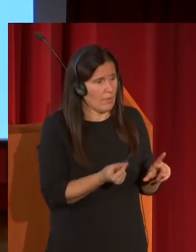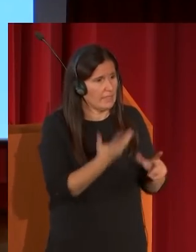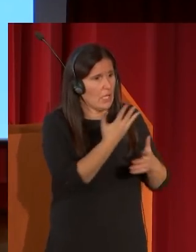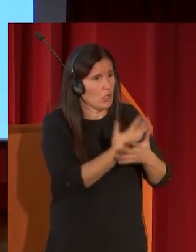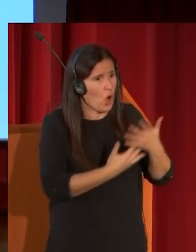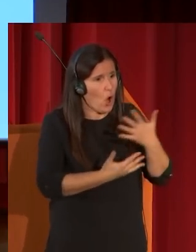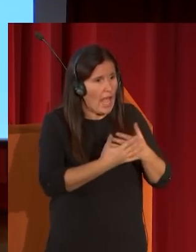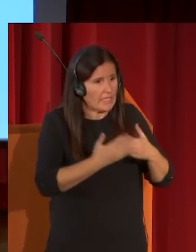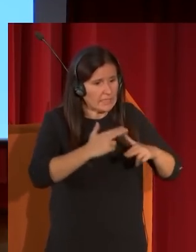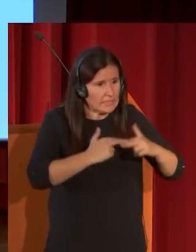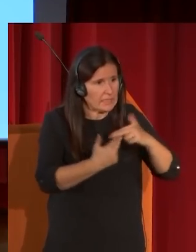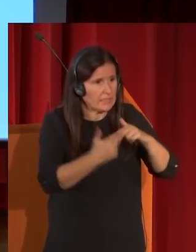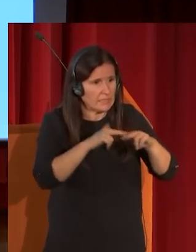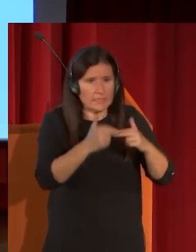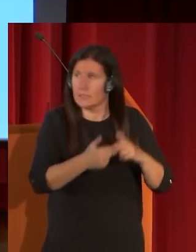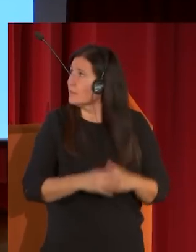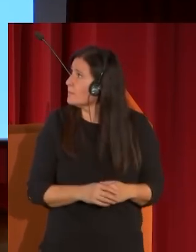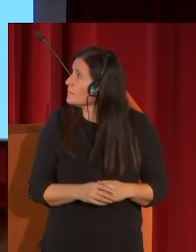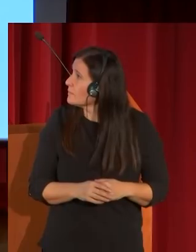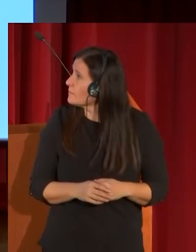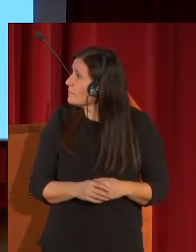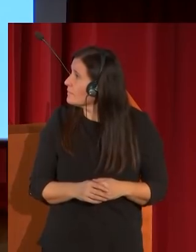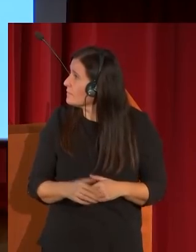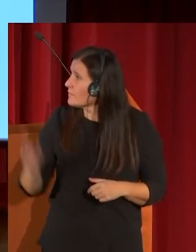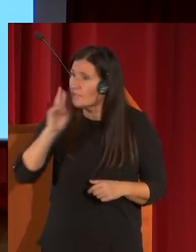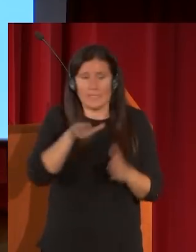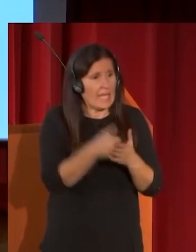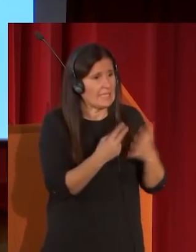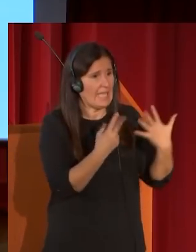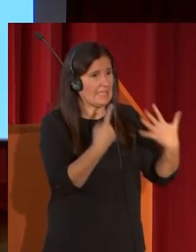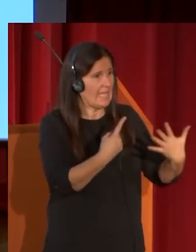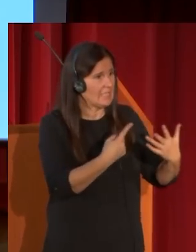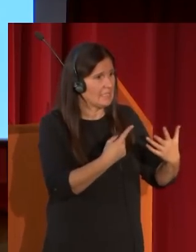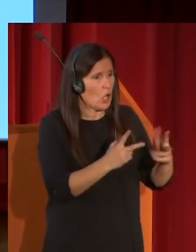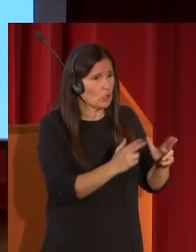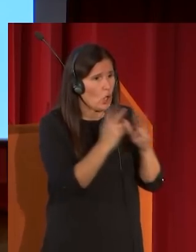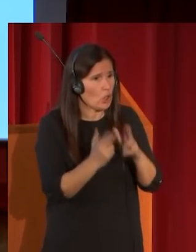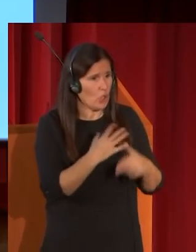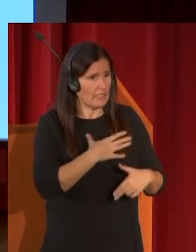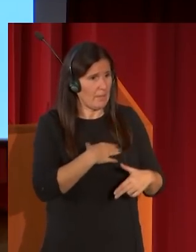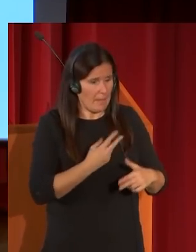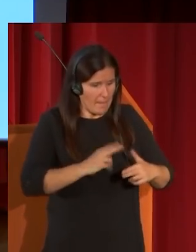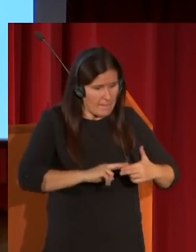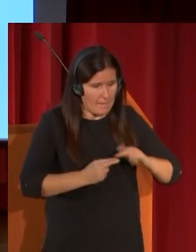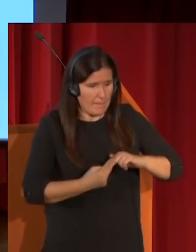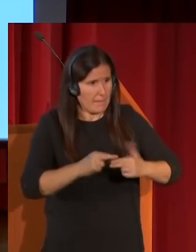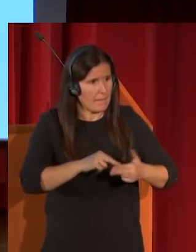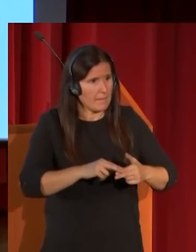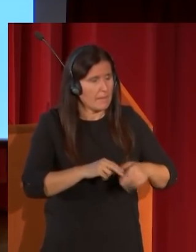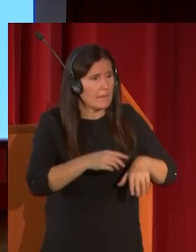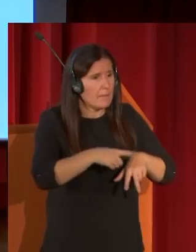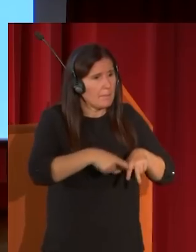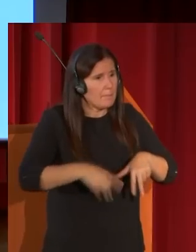las junturas bien claras hay hasta seis trozos de papel y estas piernas de quién son pensábamos podrían ser